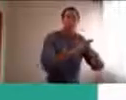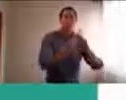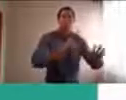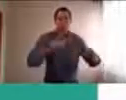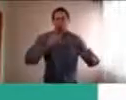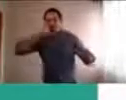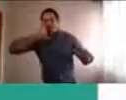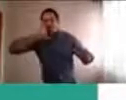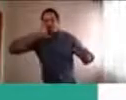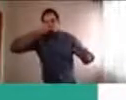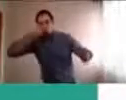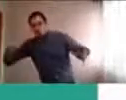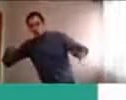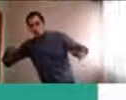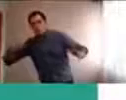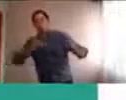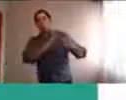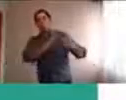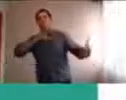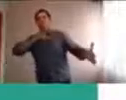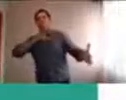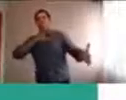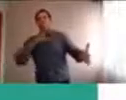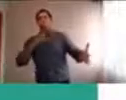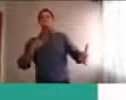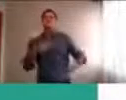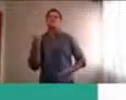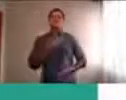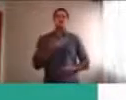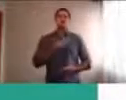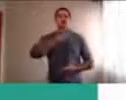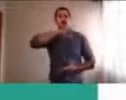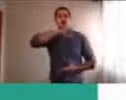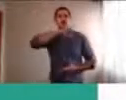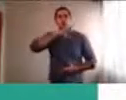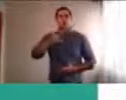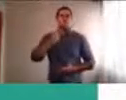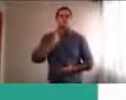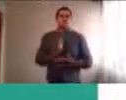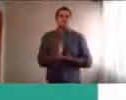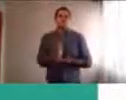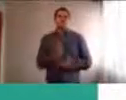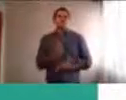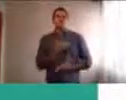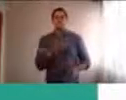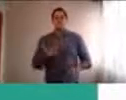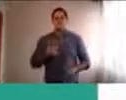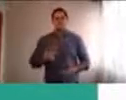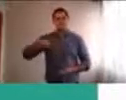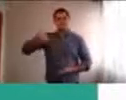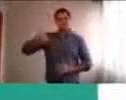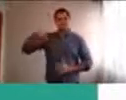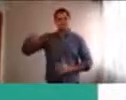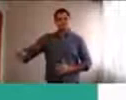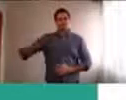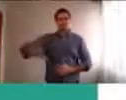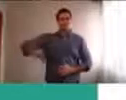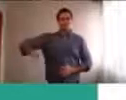esta manera, sí poder estar, como en mayor cercanía, con nuestros hijos, o con nuestros alumnos.